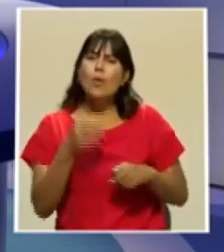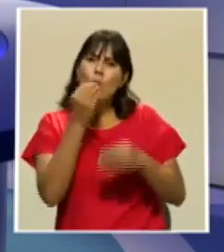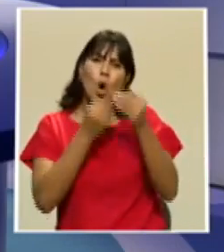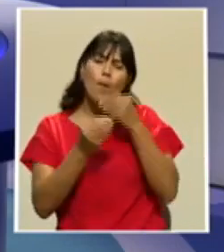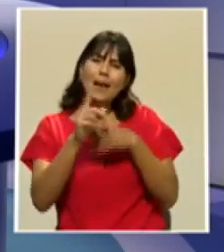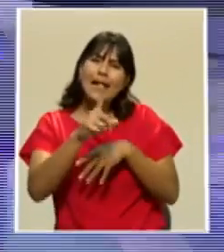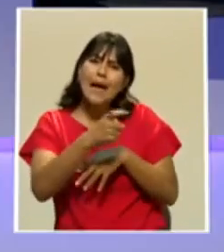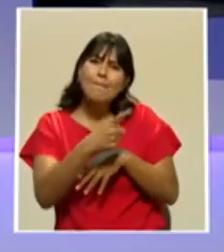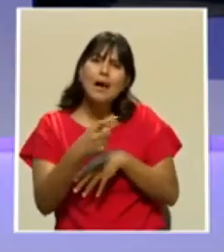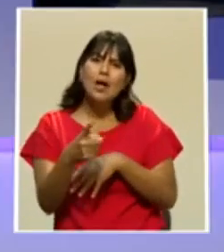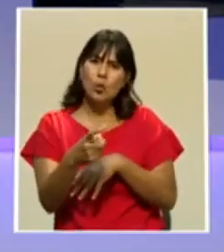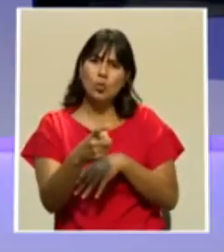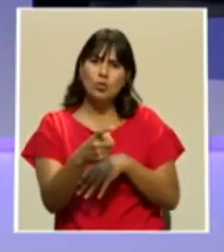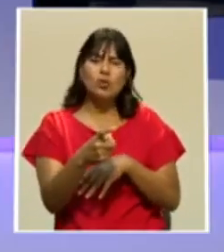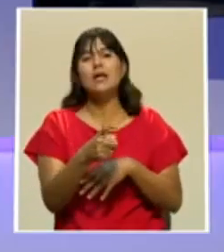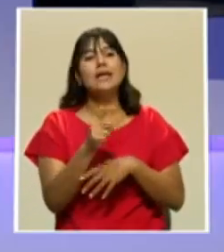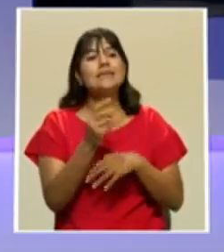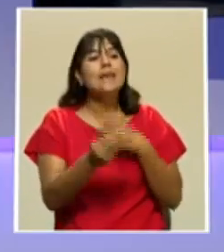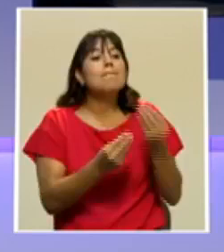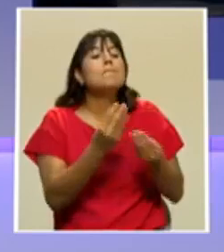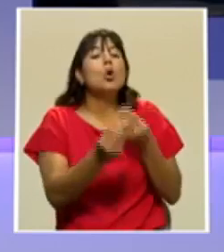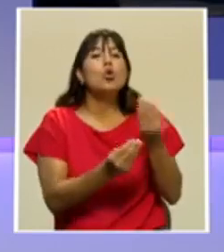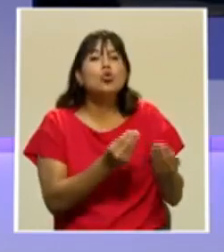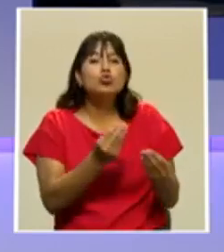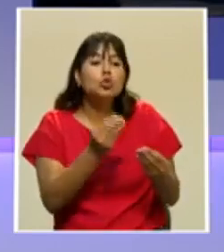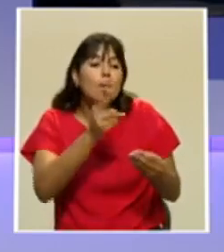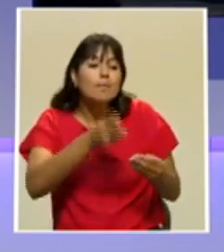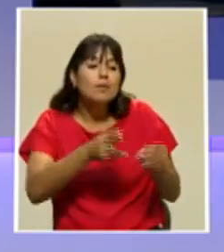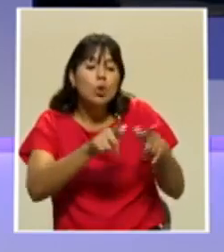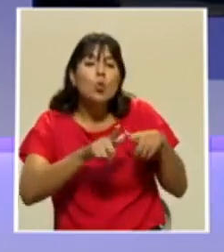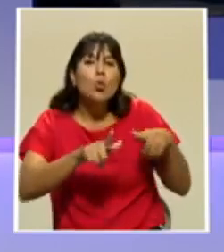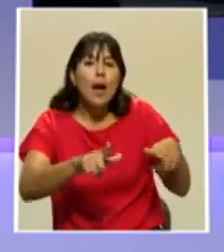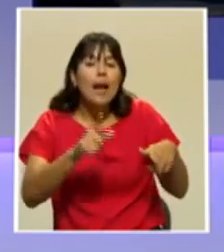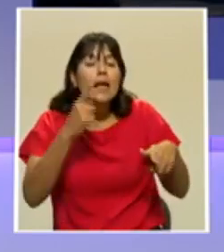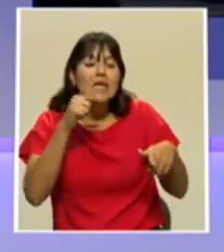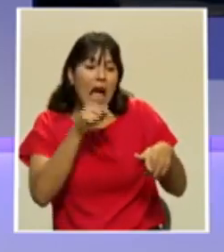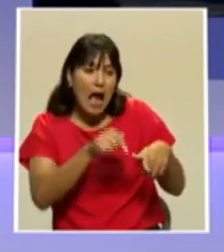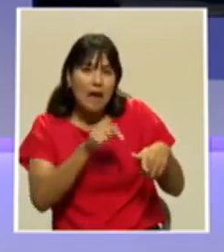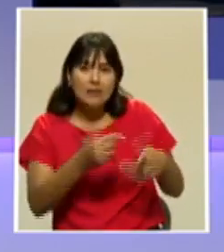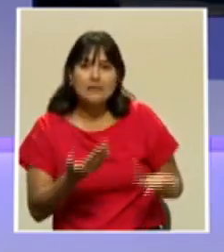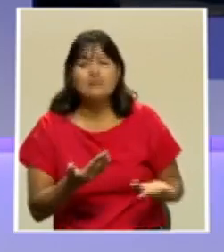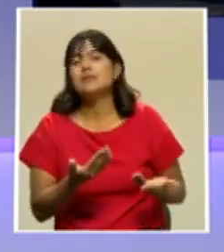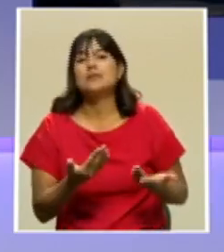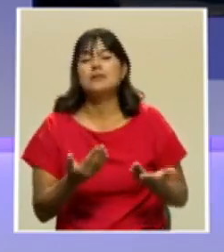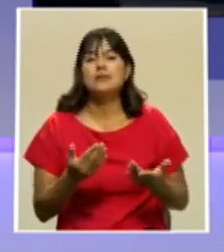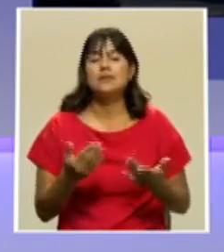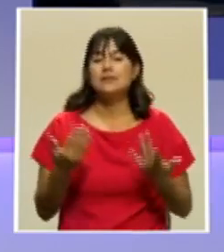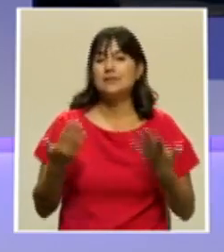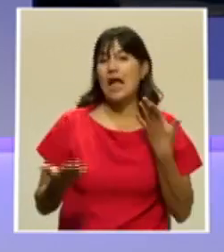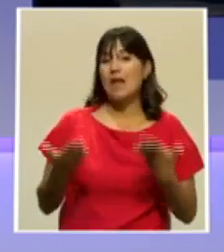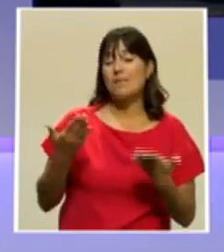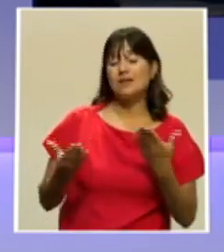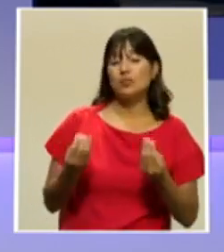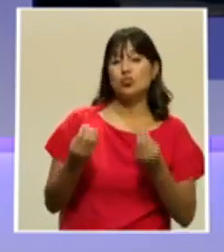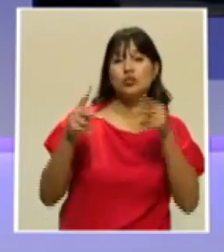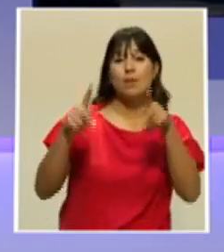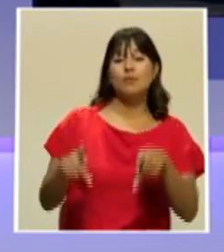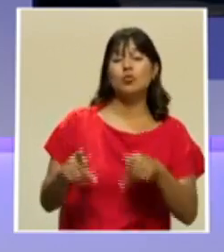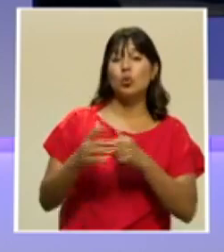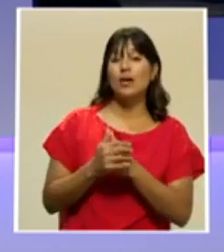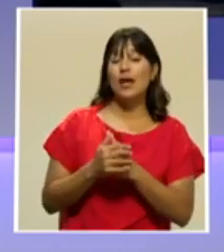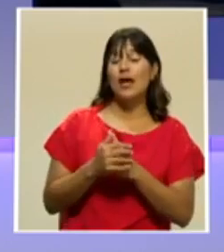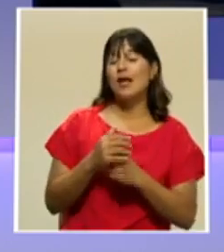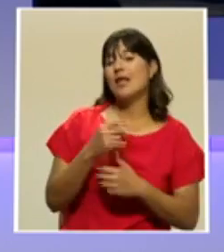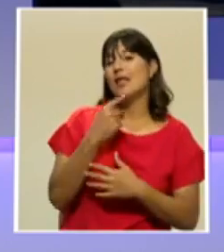Algunos me dirán que, bueno, que es que en el mar hay 14 especies y que en las granjas de acuicultura